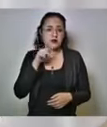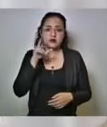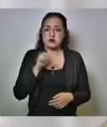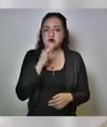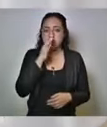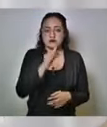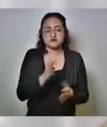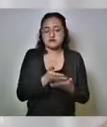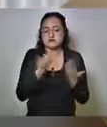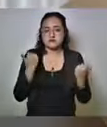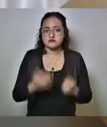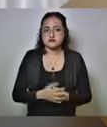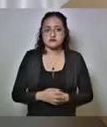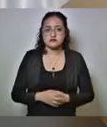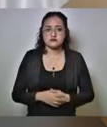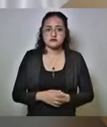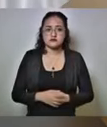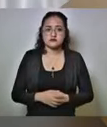contesto